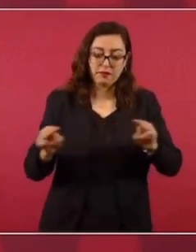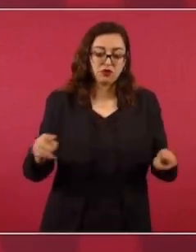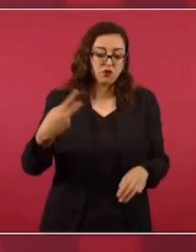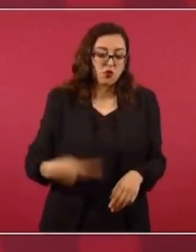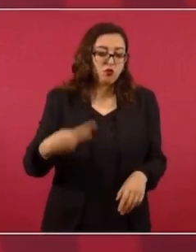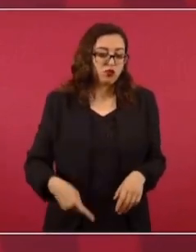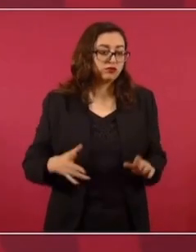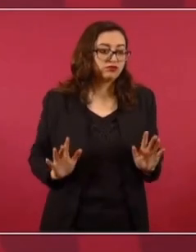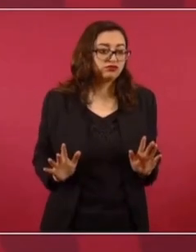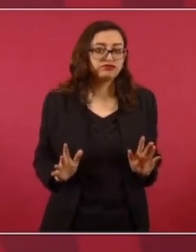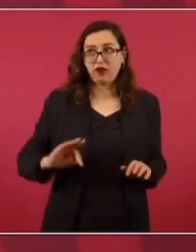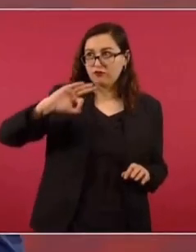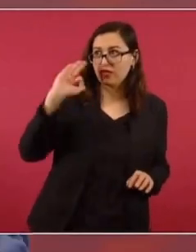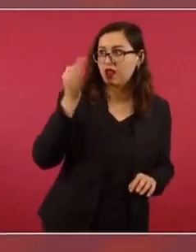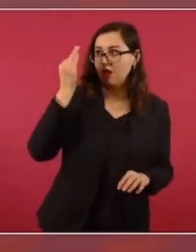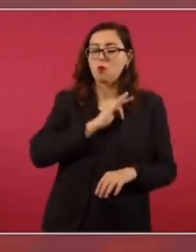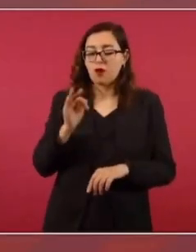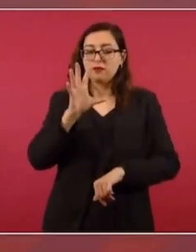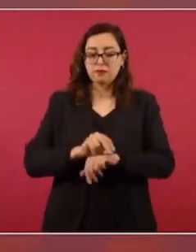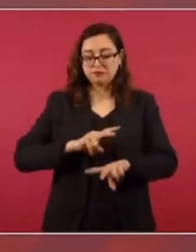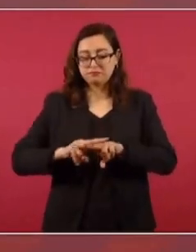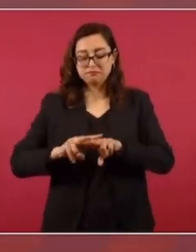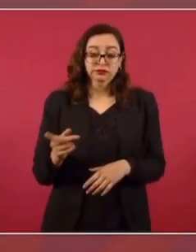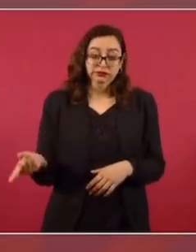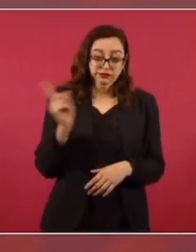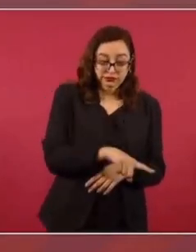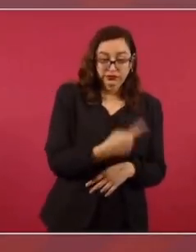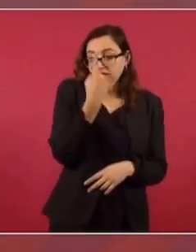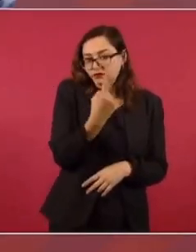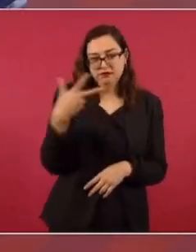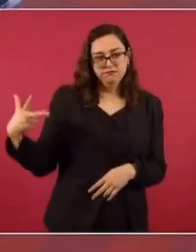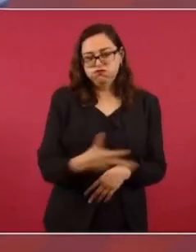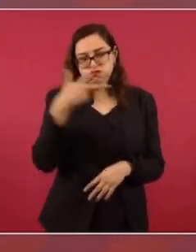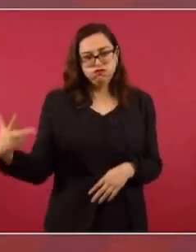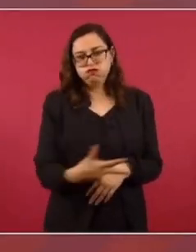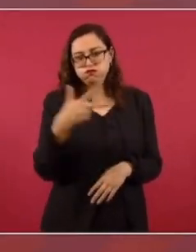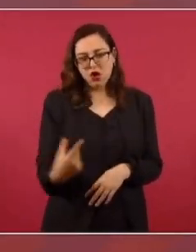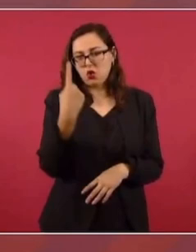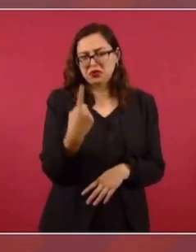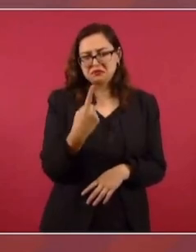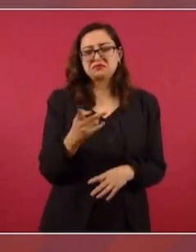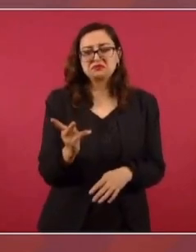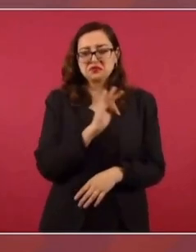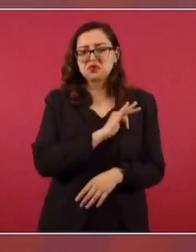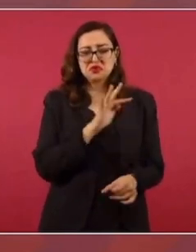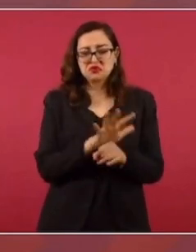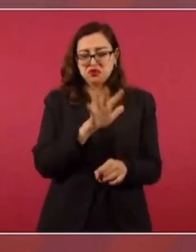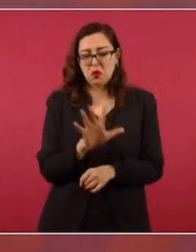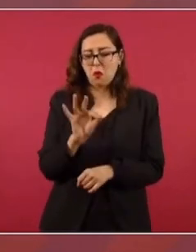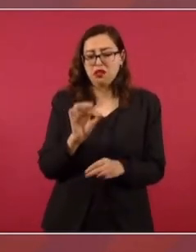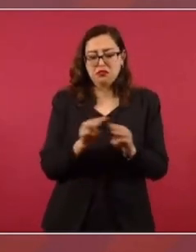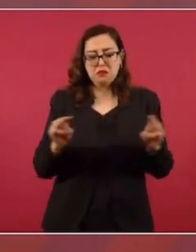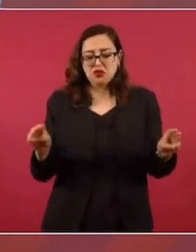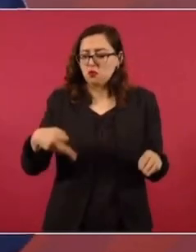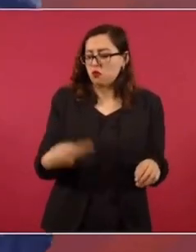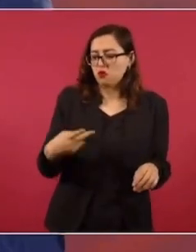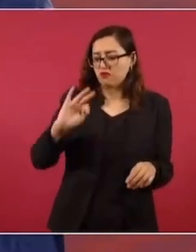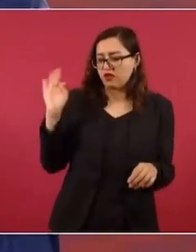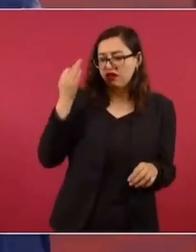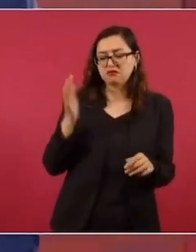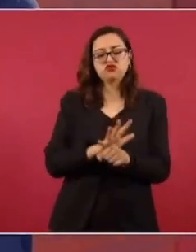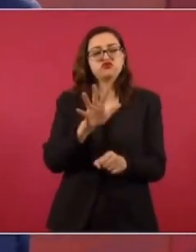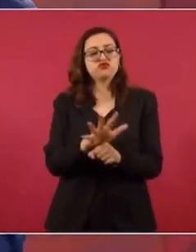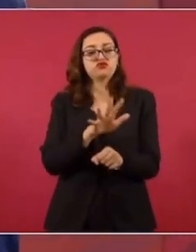Y ya de Chetumal a Escárcega es una sola vía. Y sí podemos acomodar el tren en los 40 metros, la carretera y el tren.